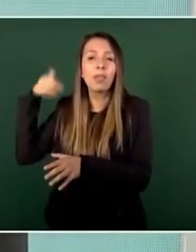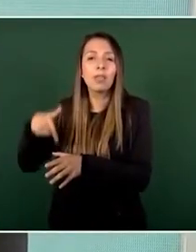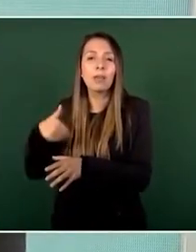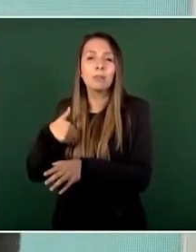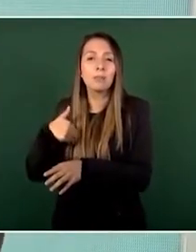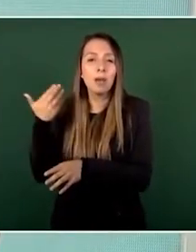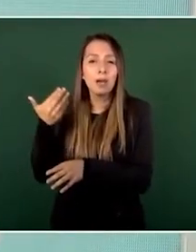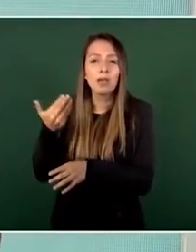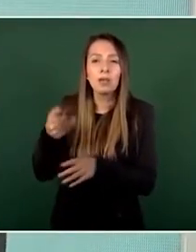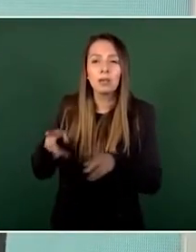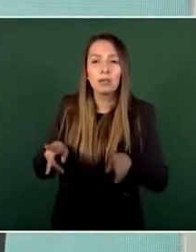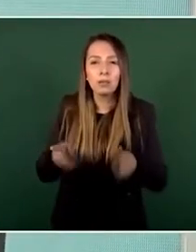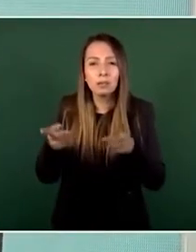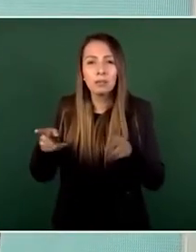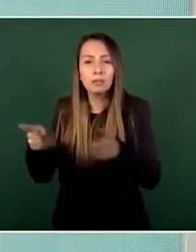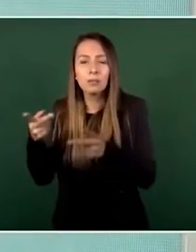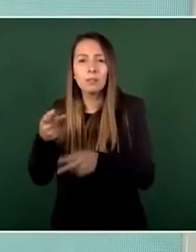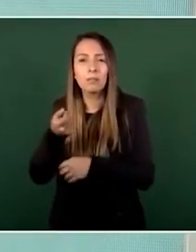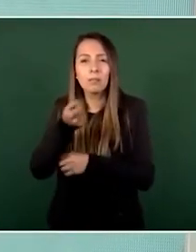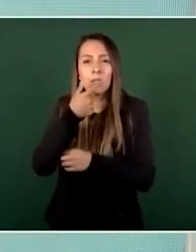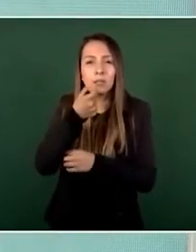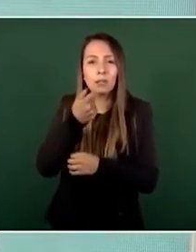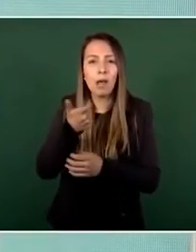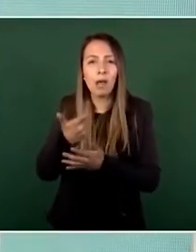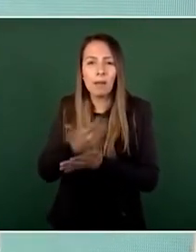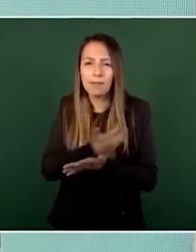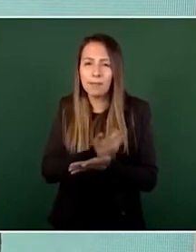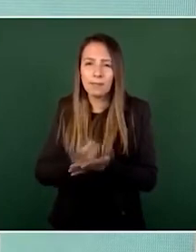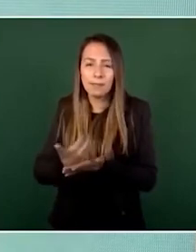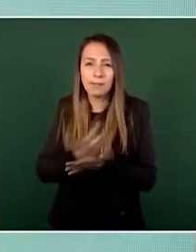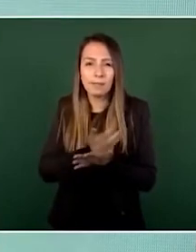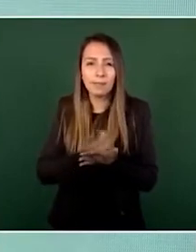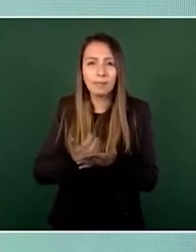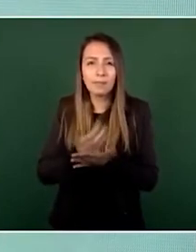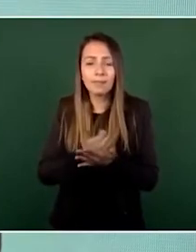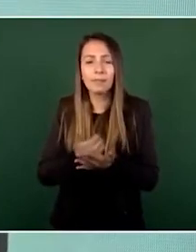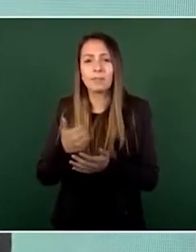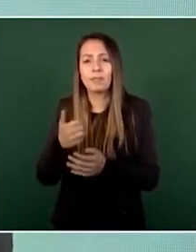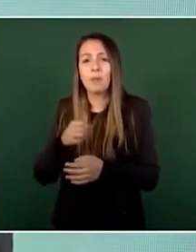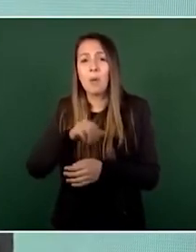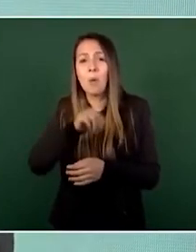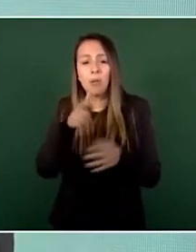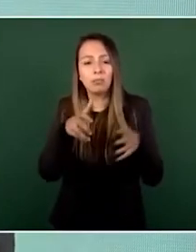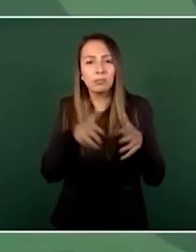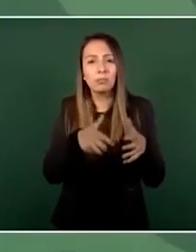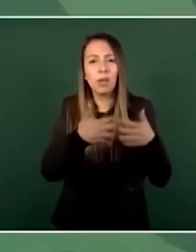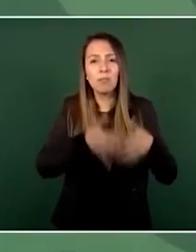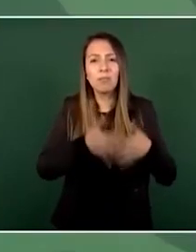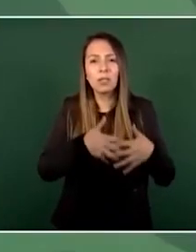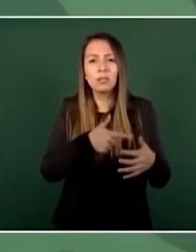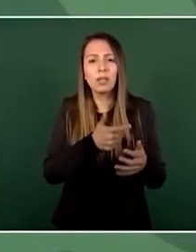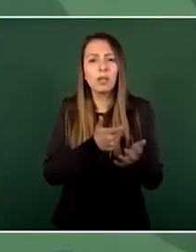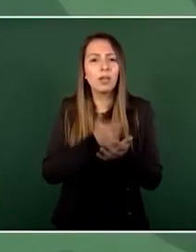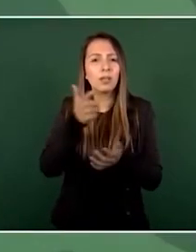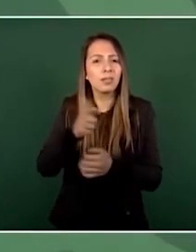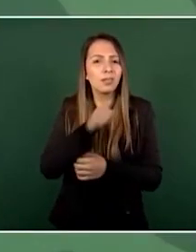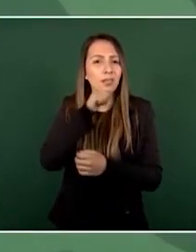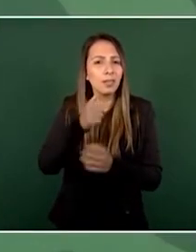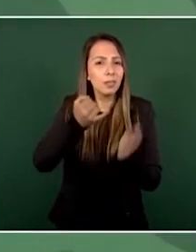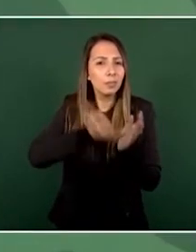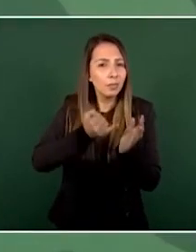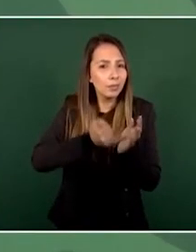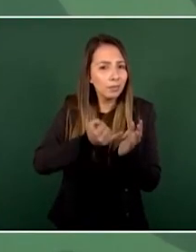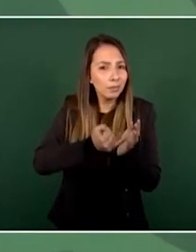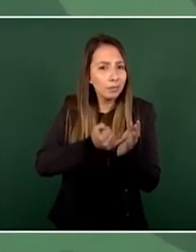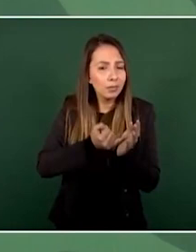y hacían jugosos negocios empresarios que no pagaban impuestos y también por el